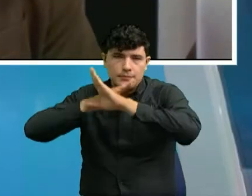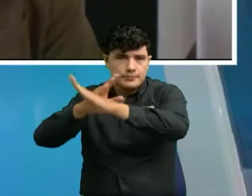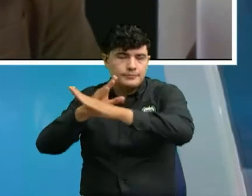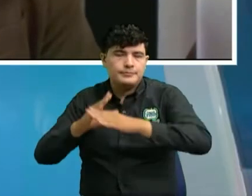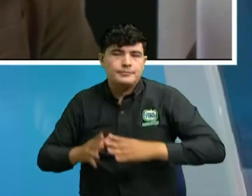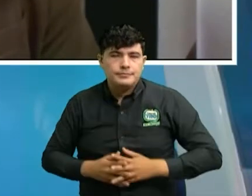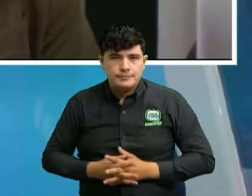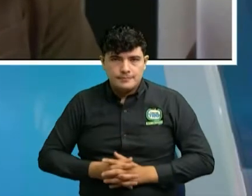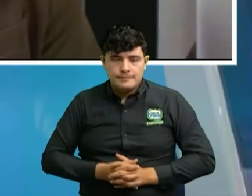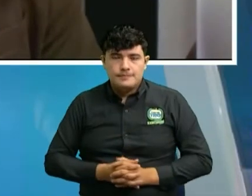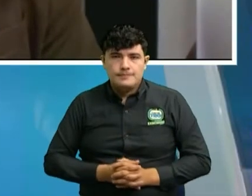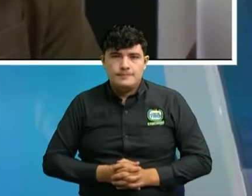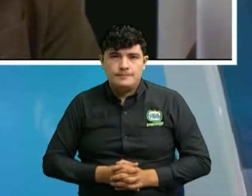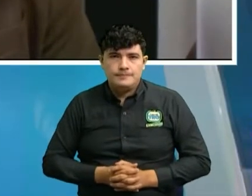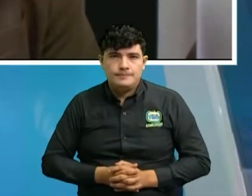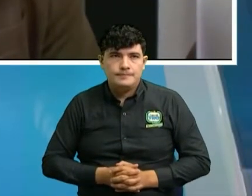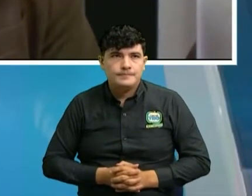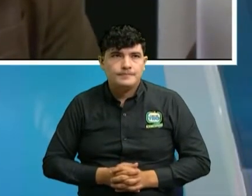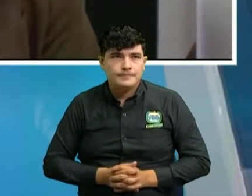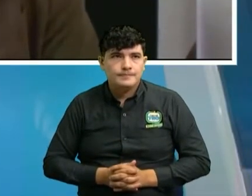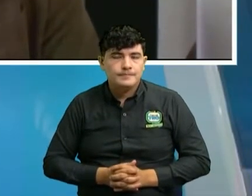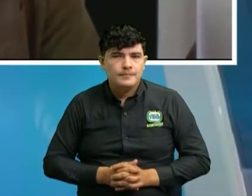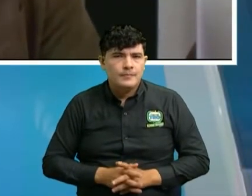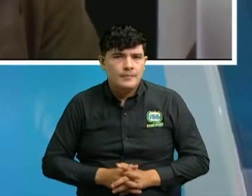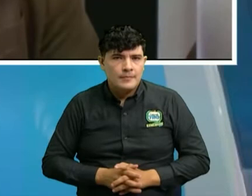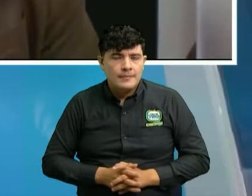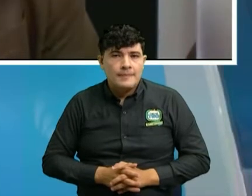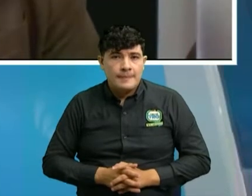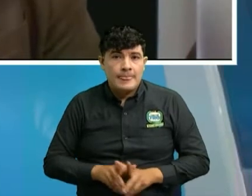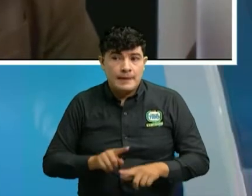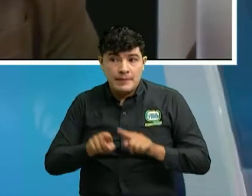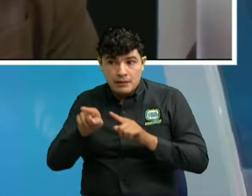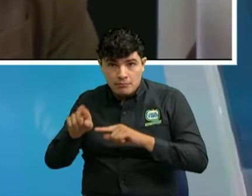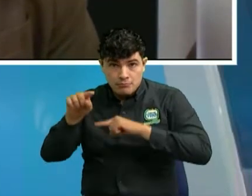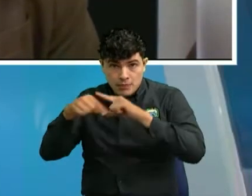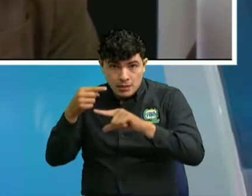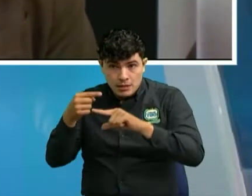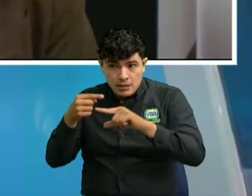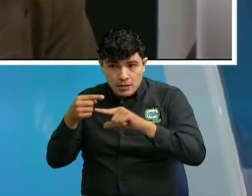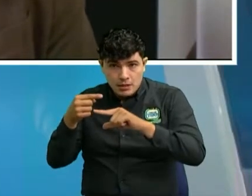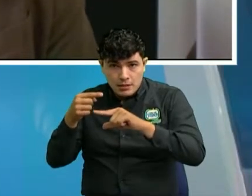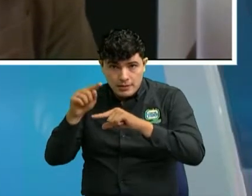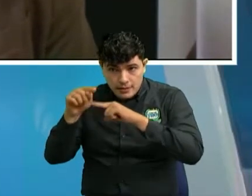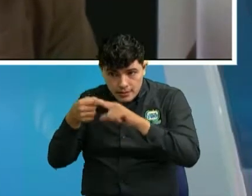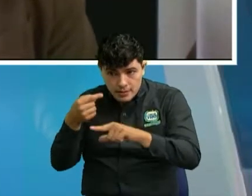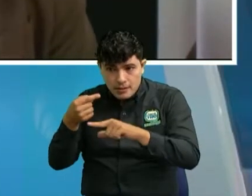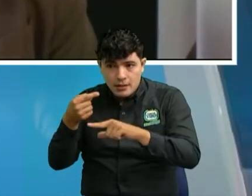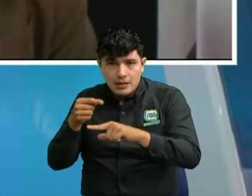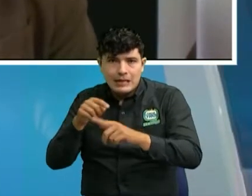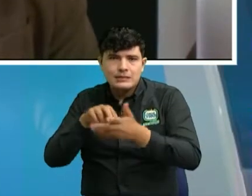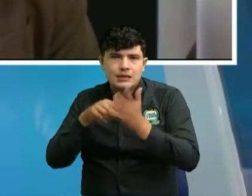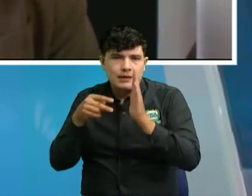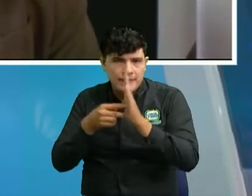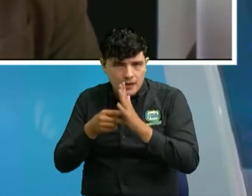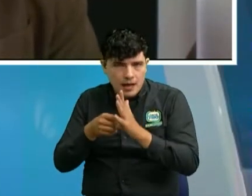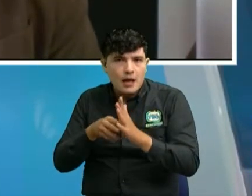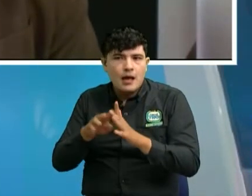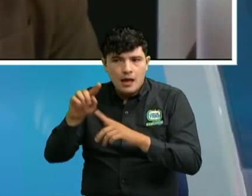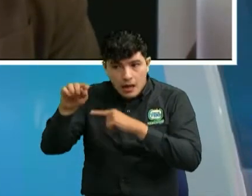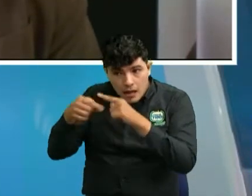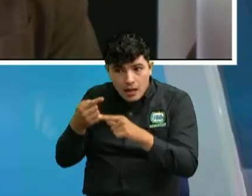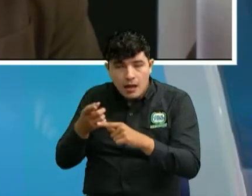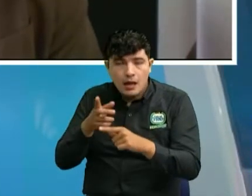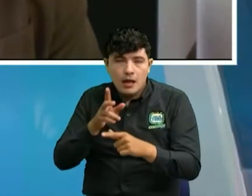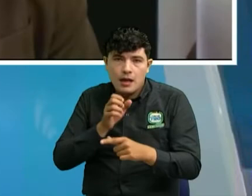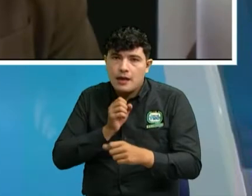se recomienda para estos casos pero claramente es un intento de obtener información que manejan